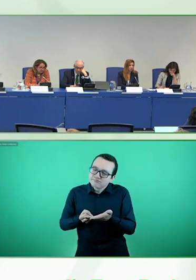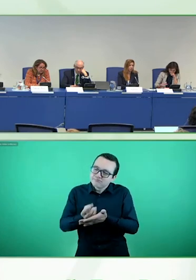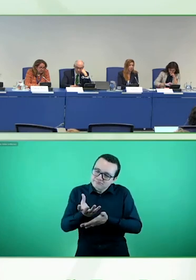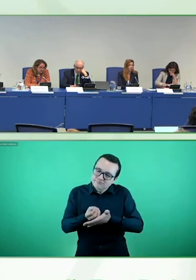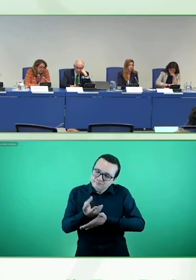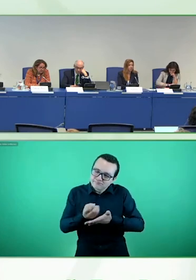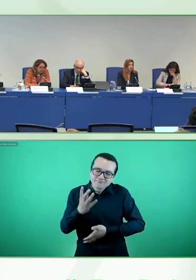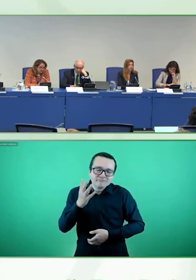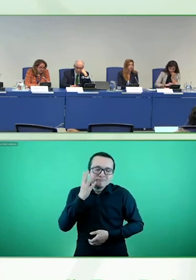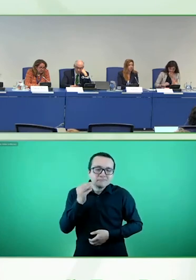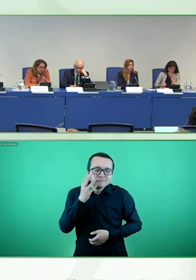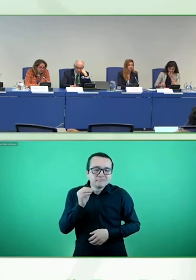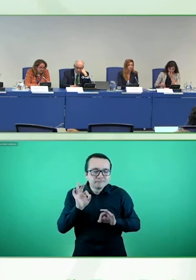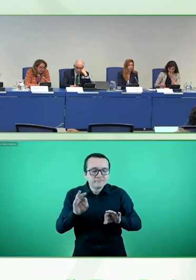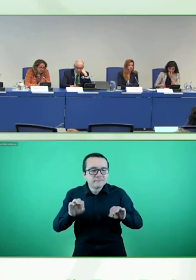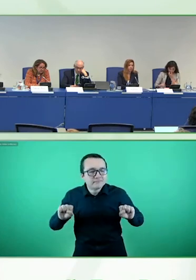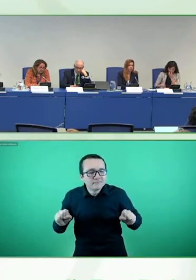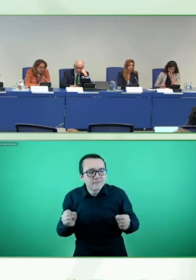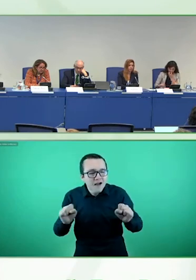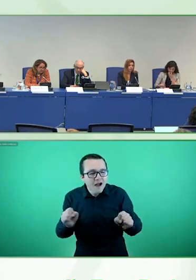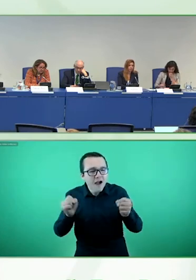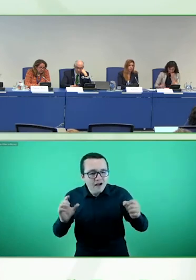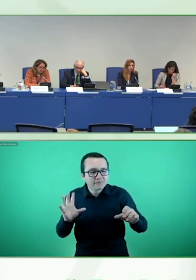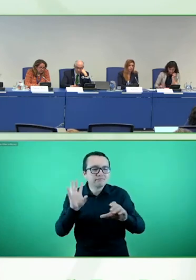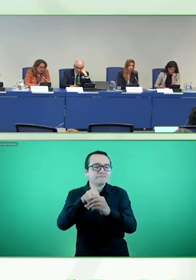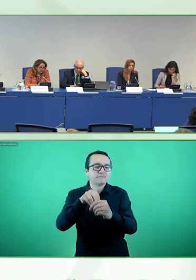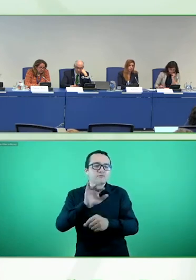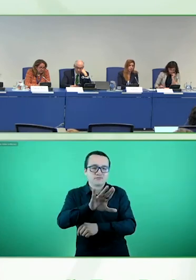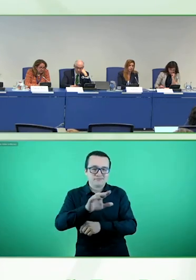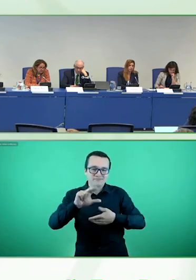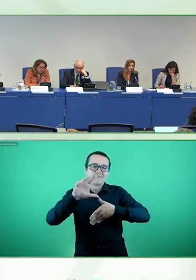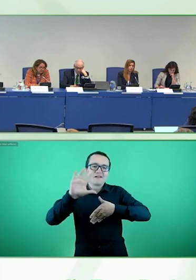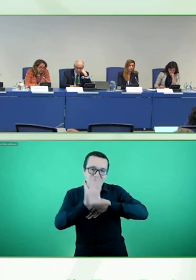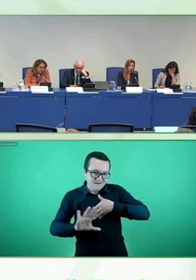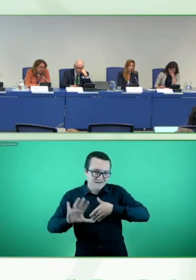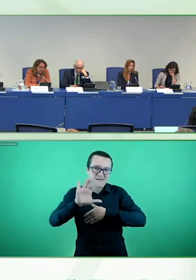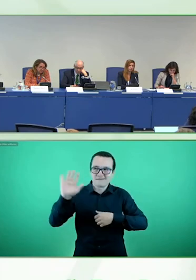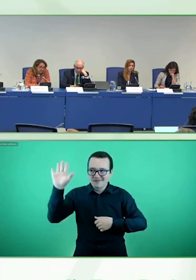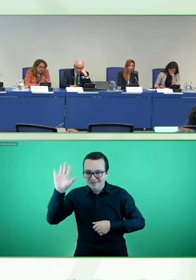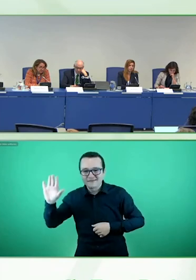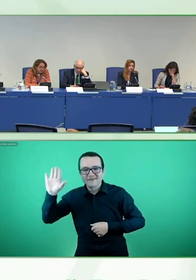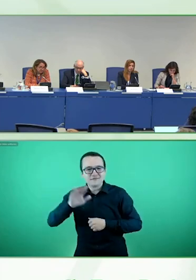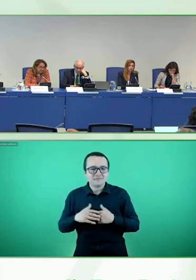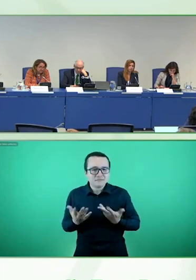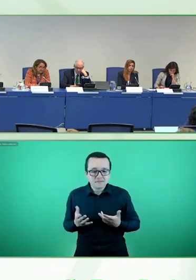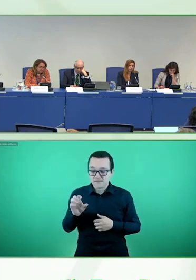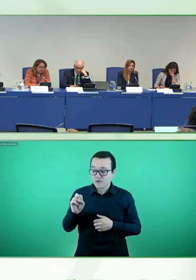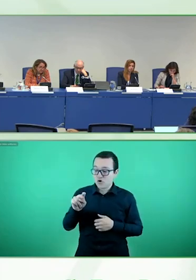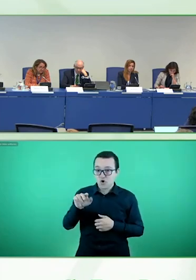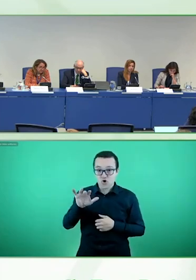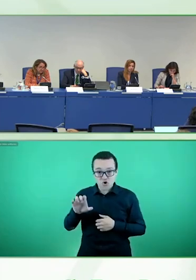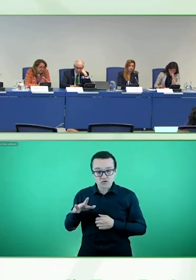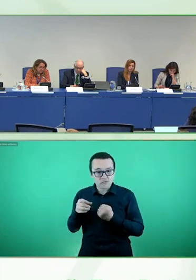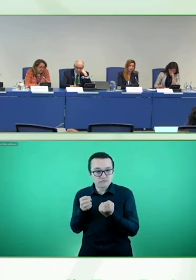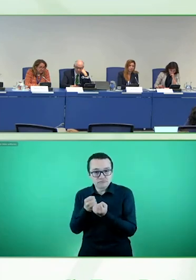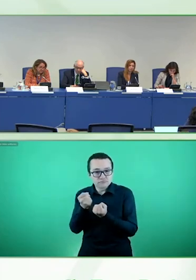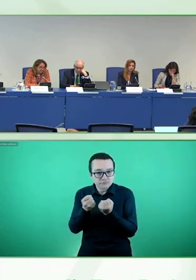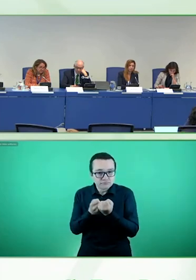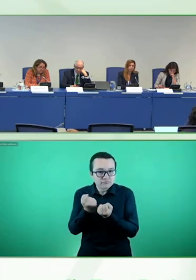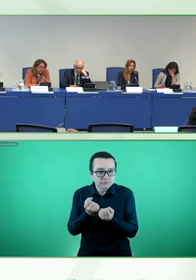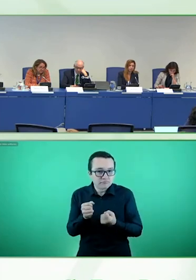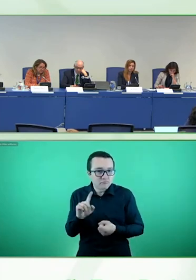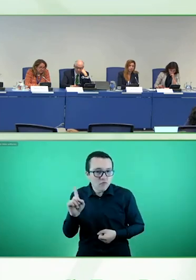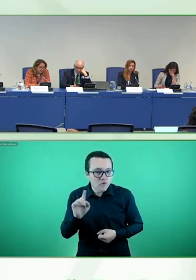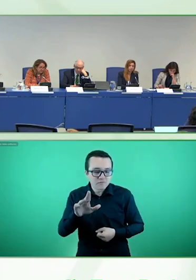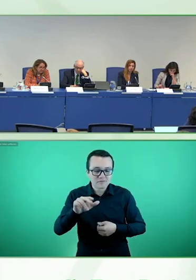que nosotros tenemos en la región, que es la que lleva a cabo la Fundación 11 para la solidaridad con las personas ciegas de América Latina, de la cual